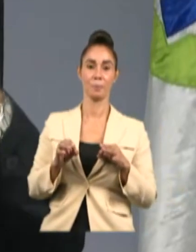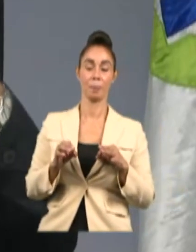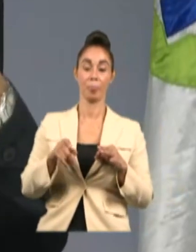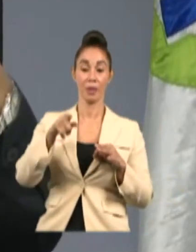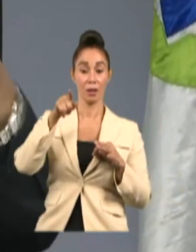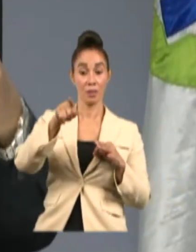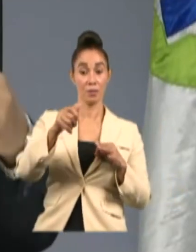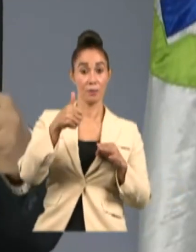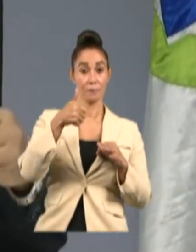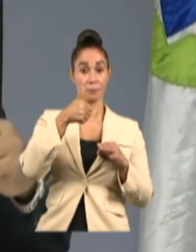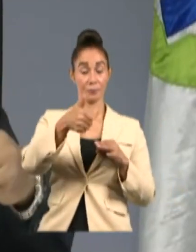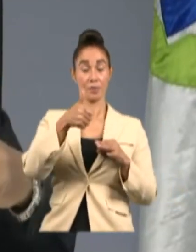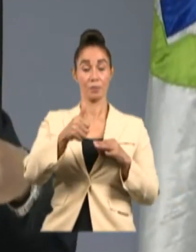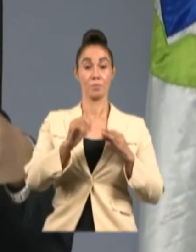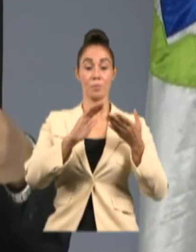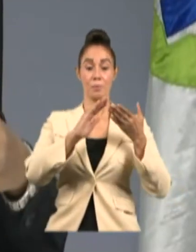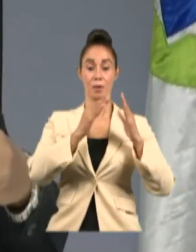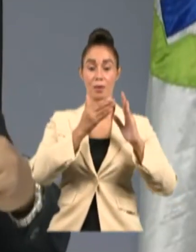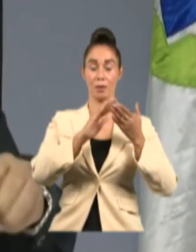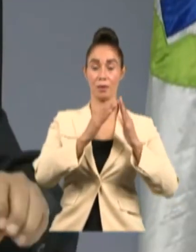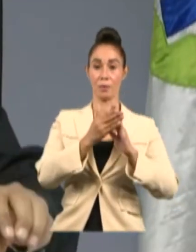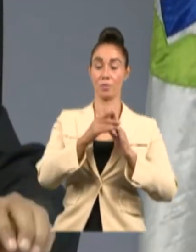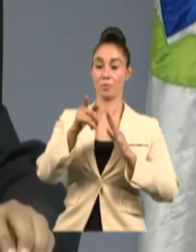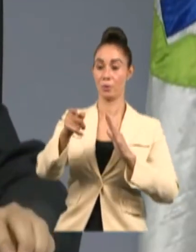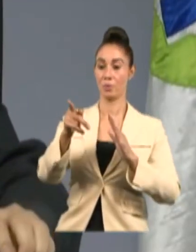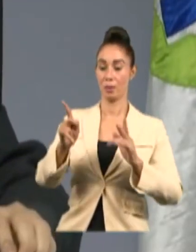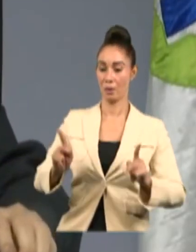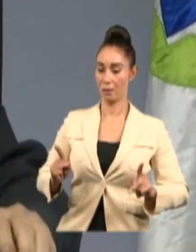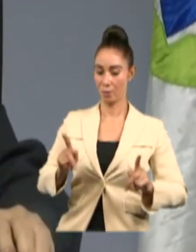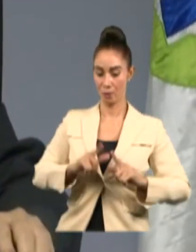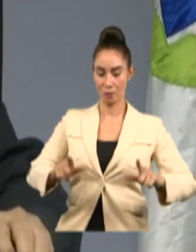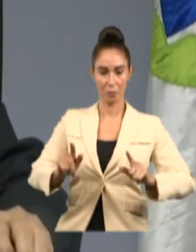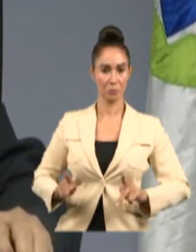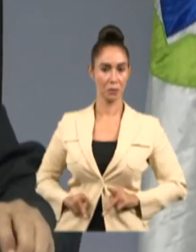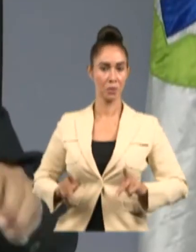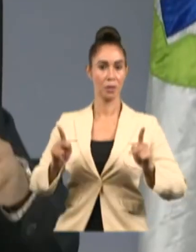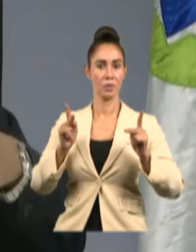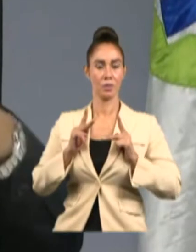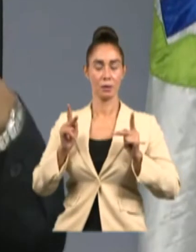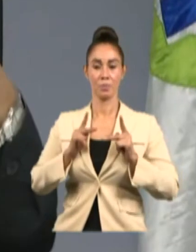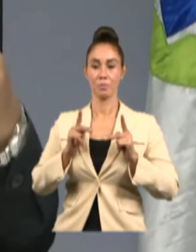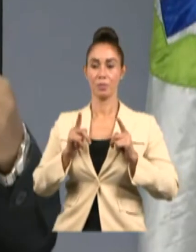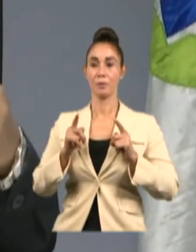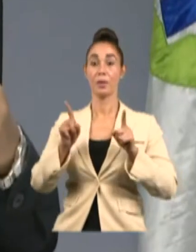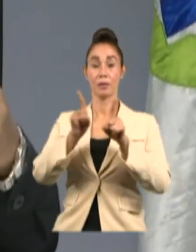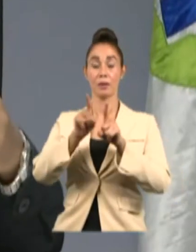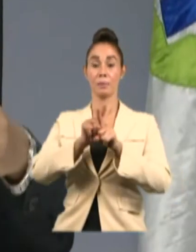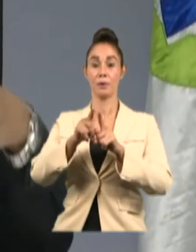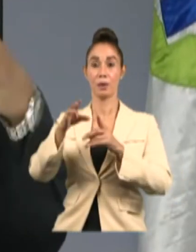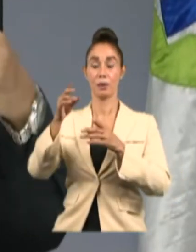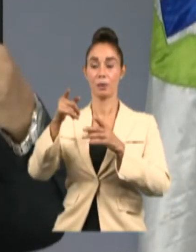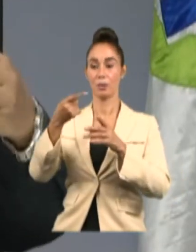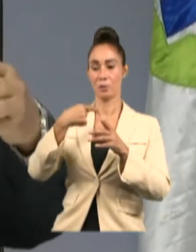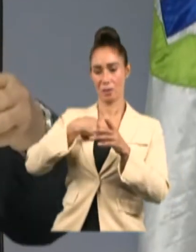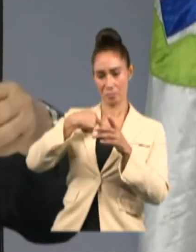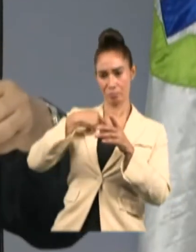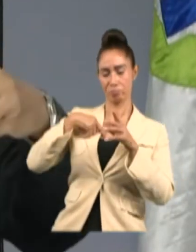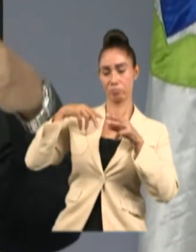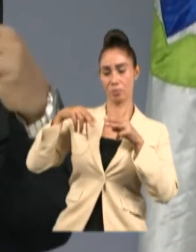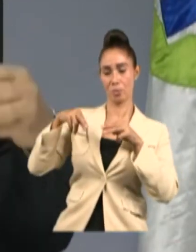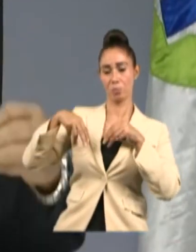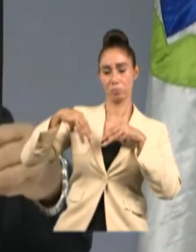y en sus lugares de residencia van aportando información de los vecinos